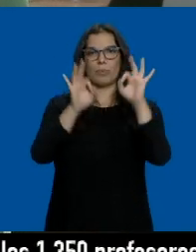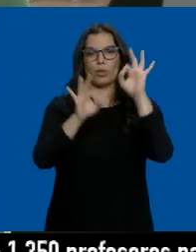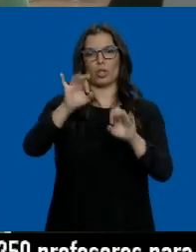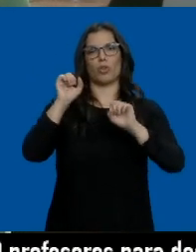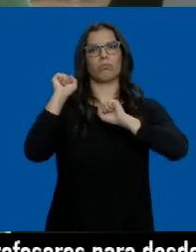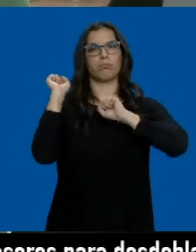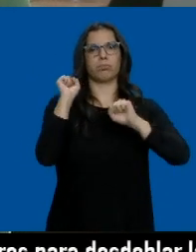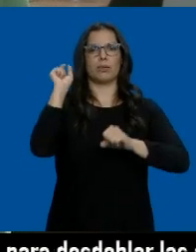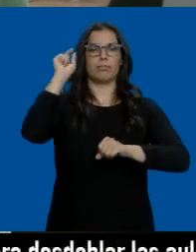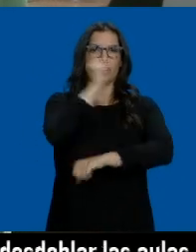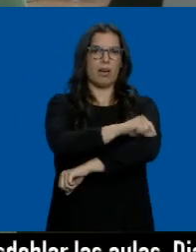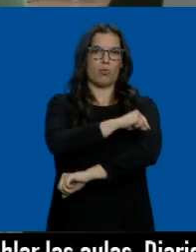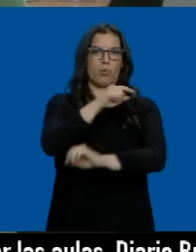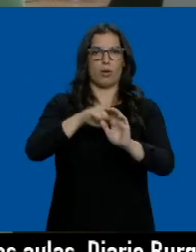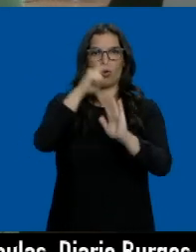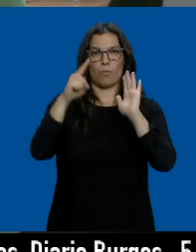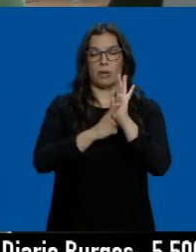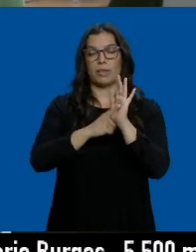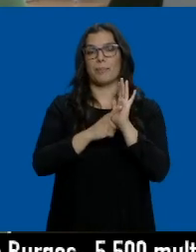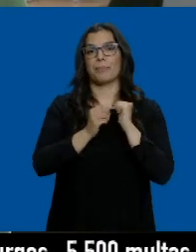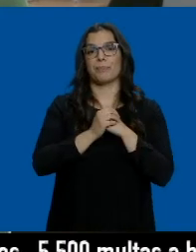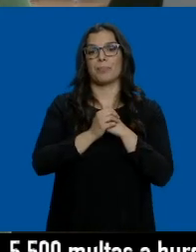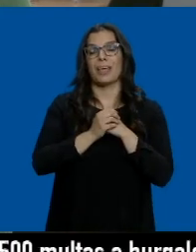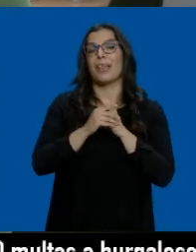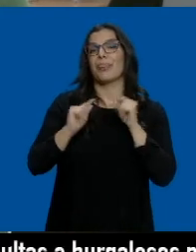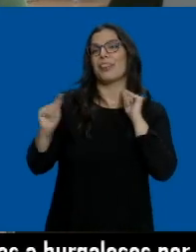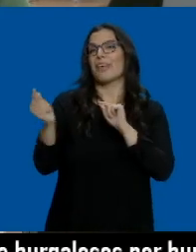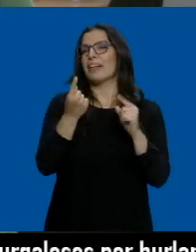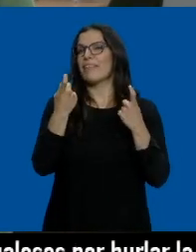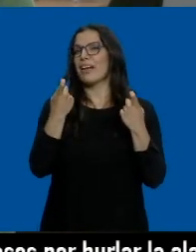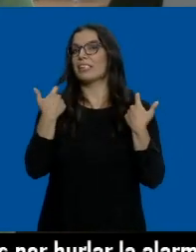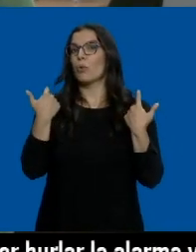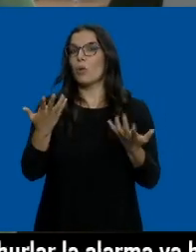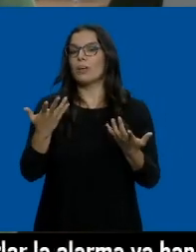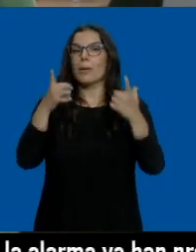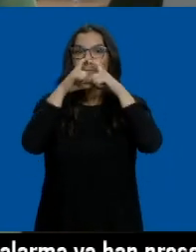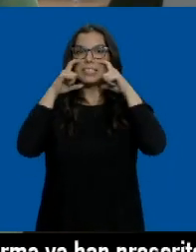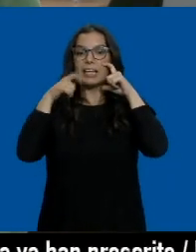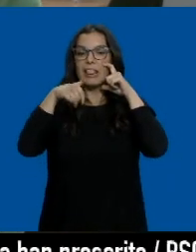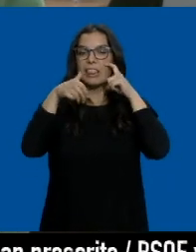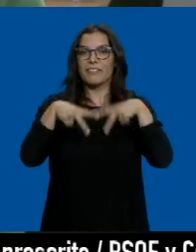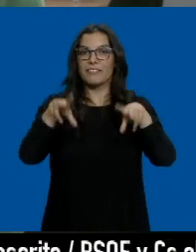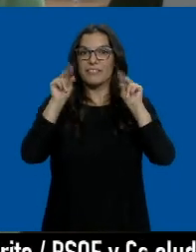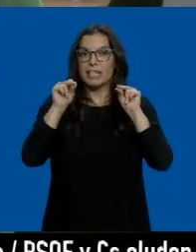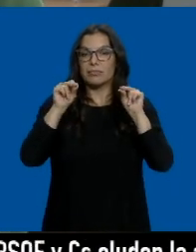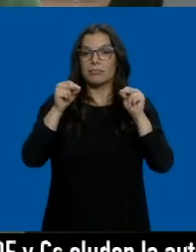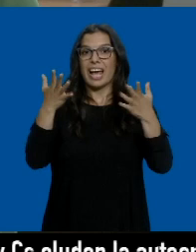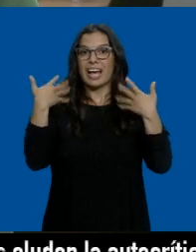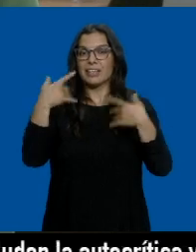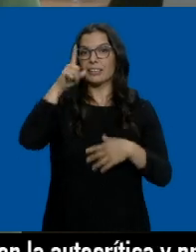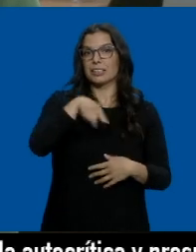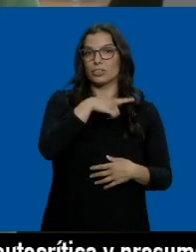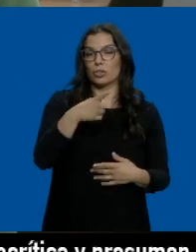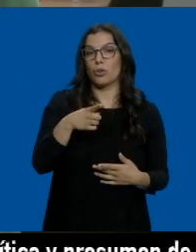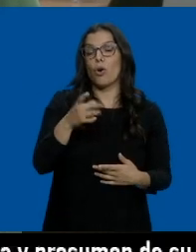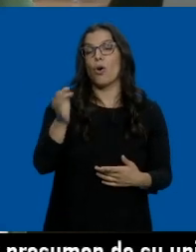con la pauta completa. Lo que aún no se ha podido debatir es si nos podremos quitar la mascarilla en exteriores, ni tampoco